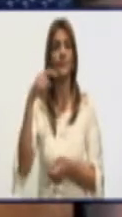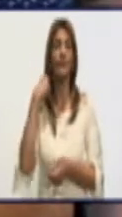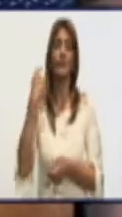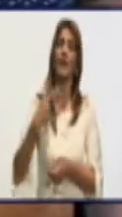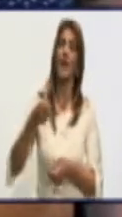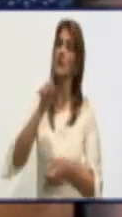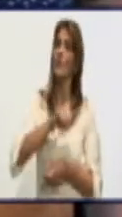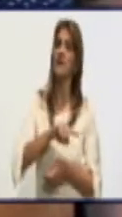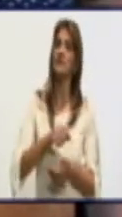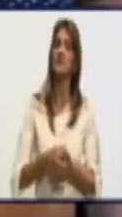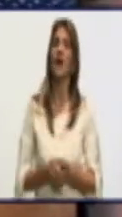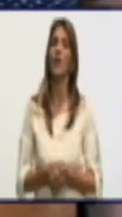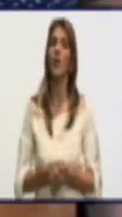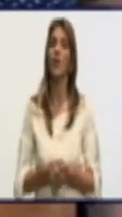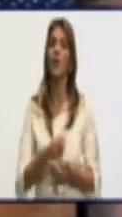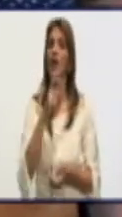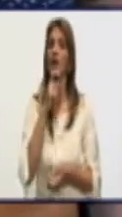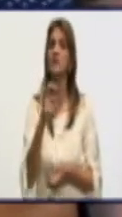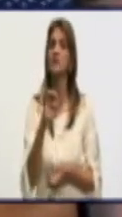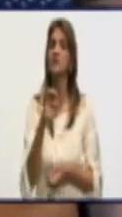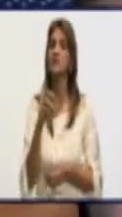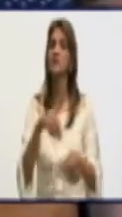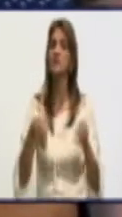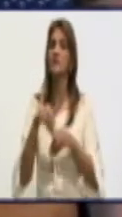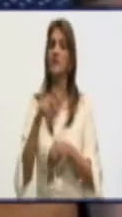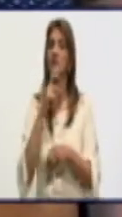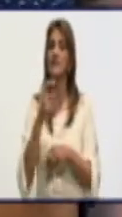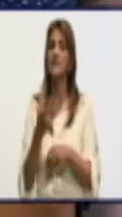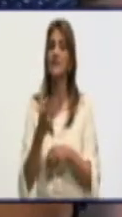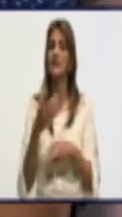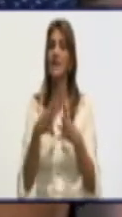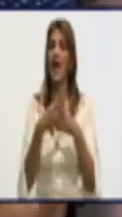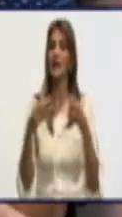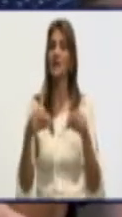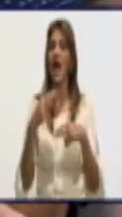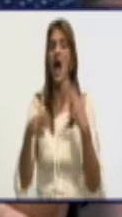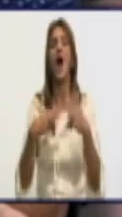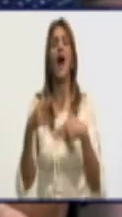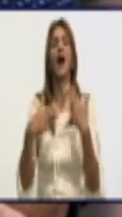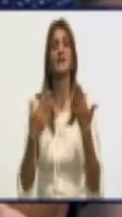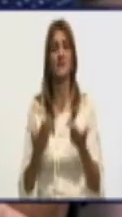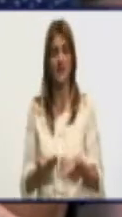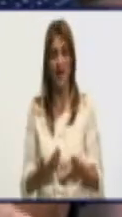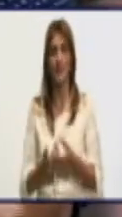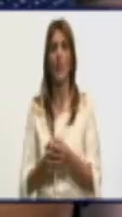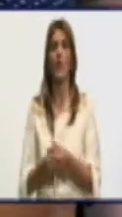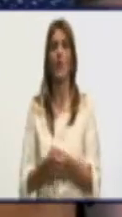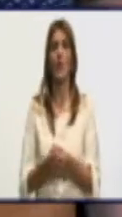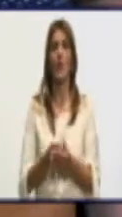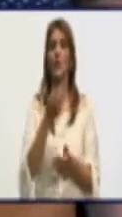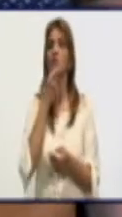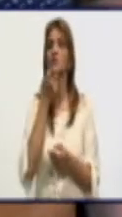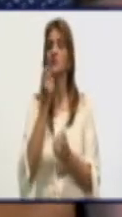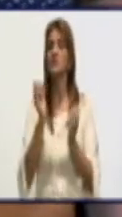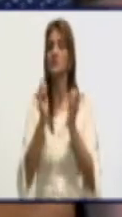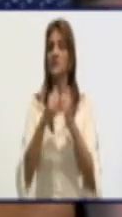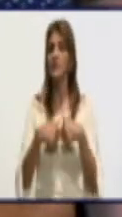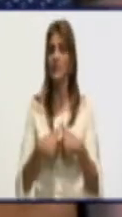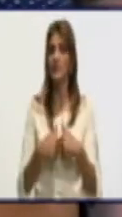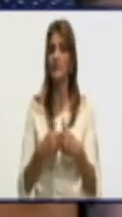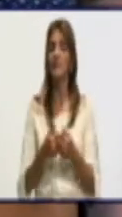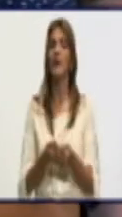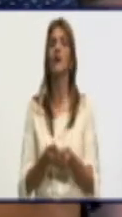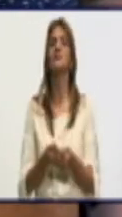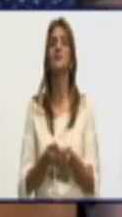con el déficit de tenemos harina, hacíamos gaseñiga de maíz, un 30% de harina de maíz y un 70% de harina de trigo.